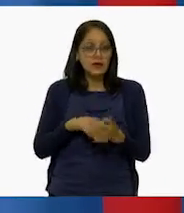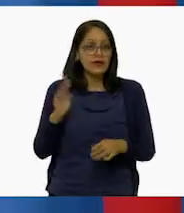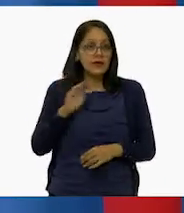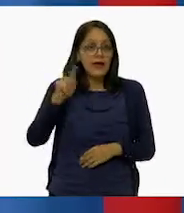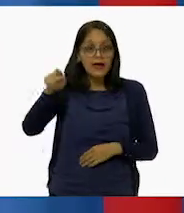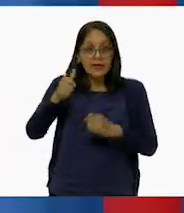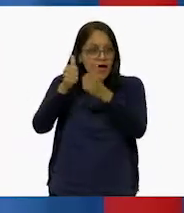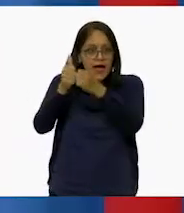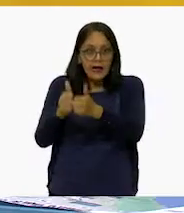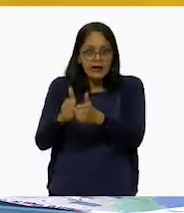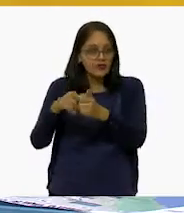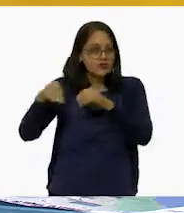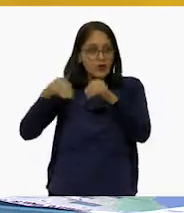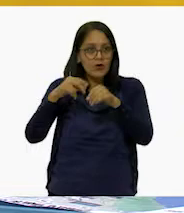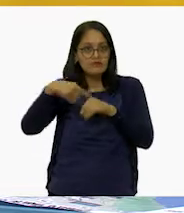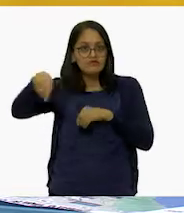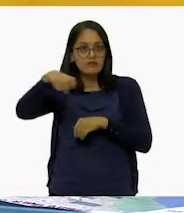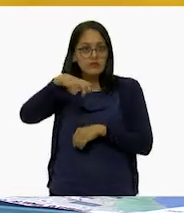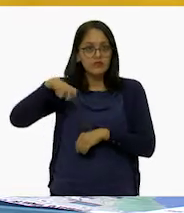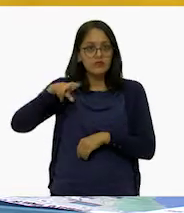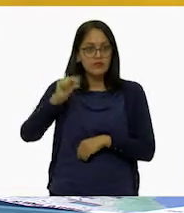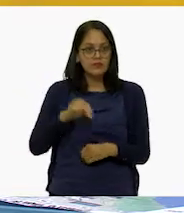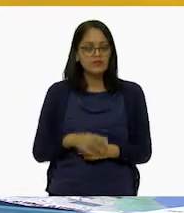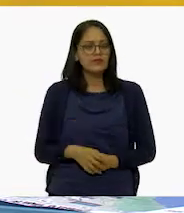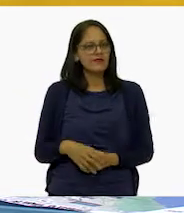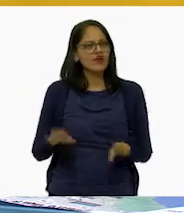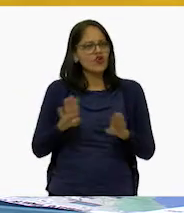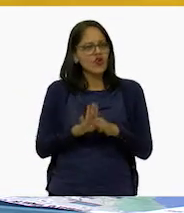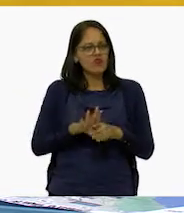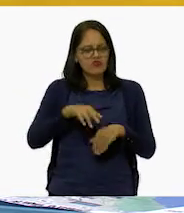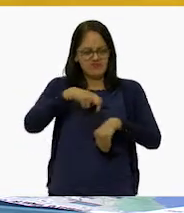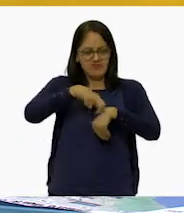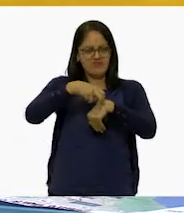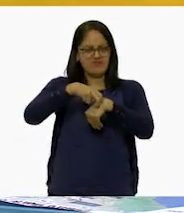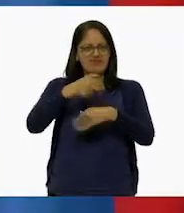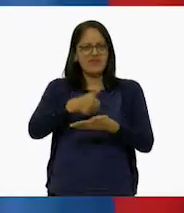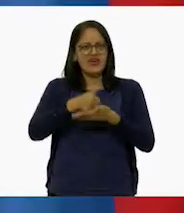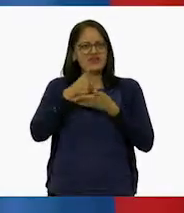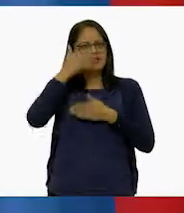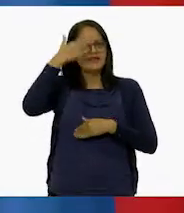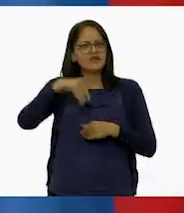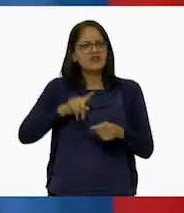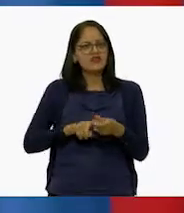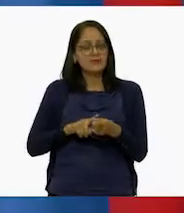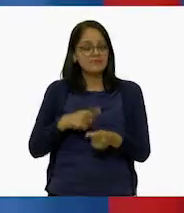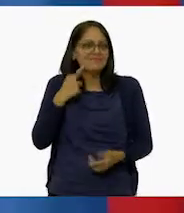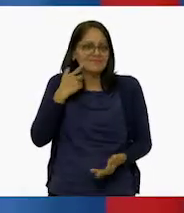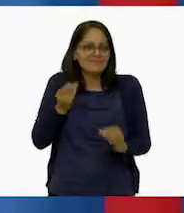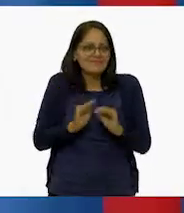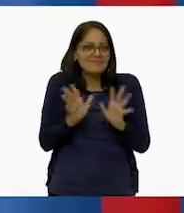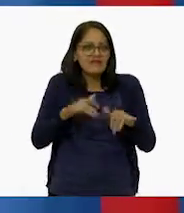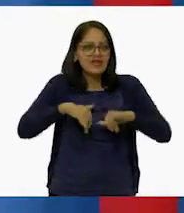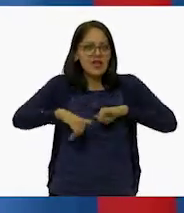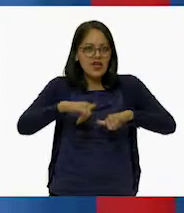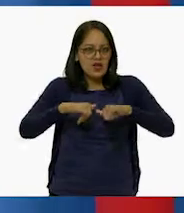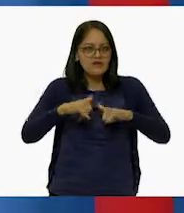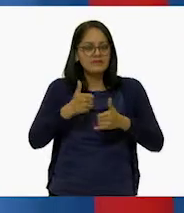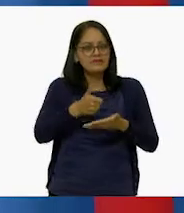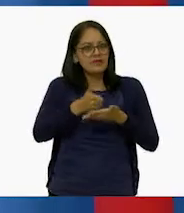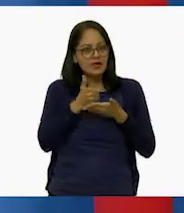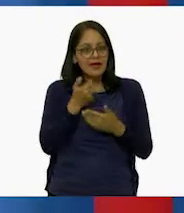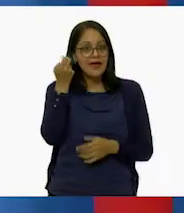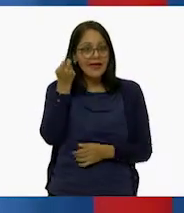moviendo. ¿Cómo las coordenadas nos ayudan a saber dónde está? Claro que sí. La geografía nos ayuda con eso.